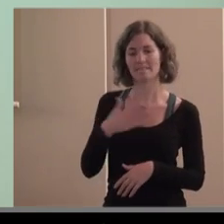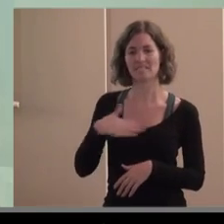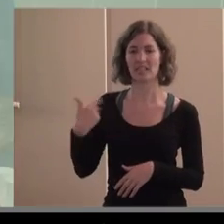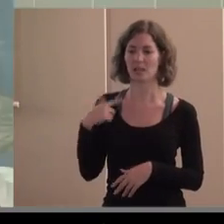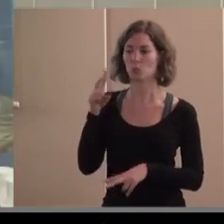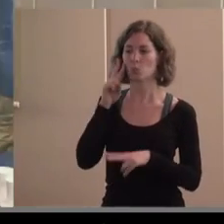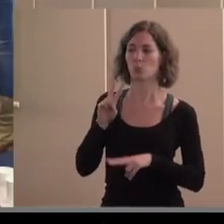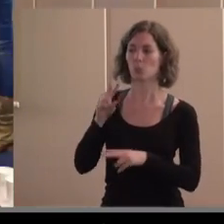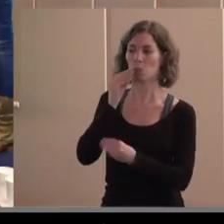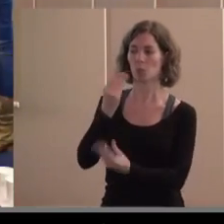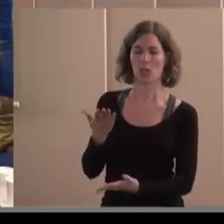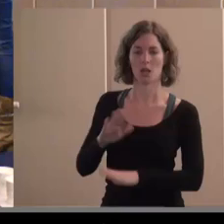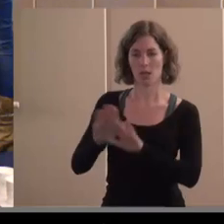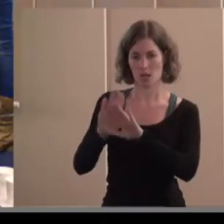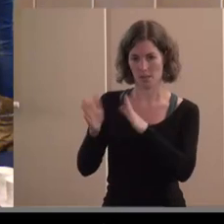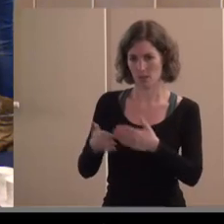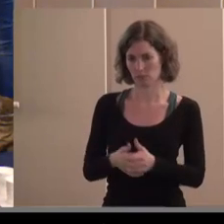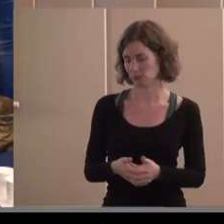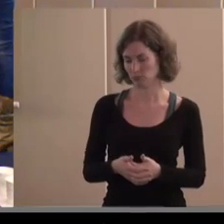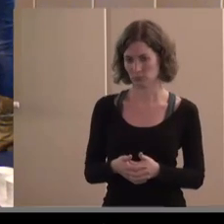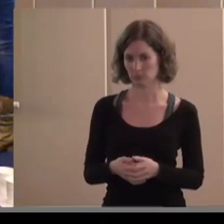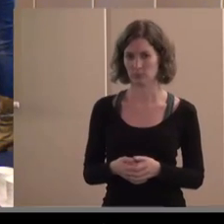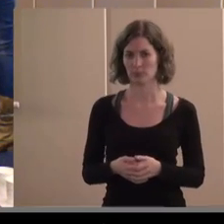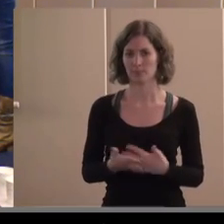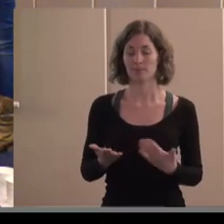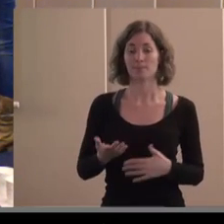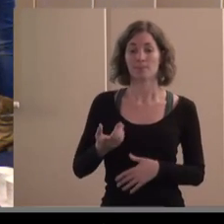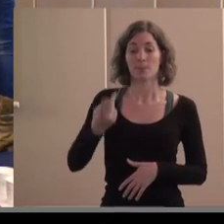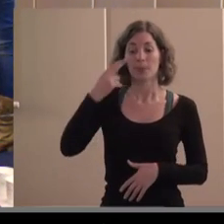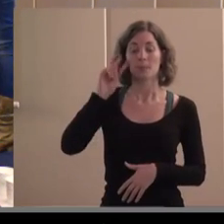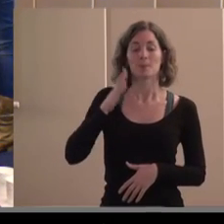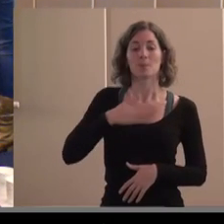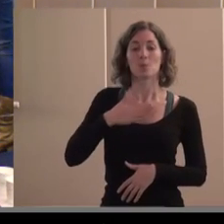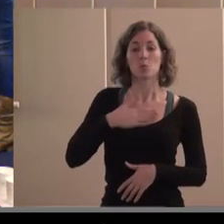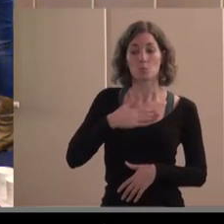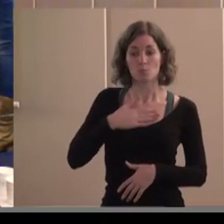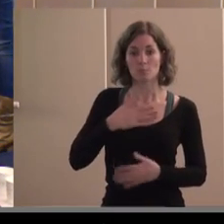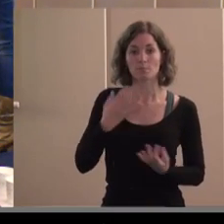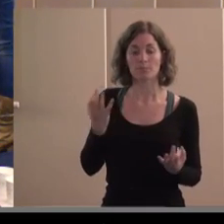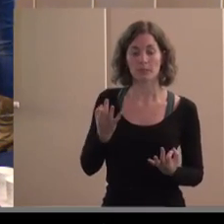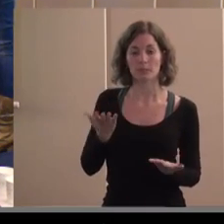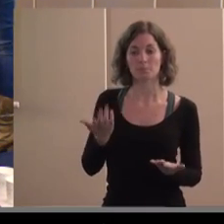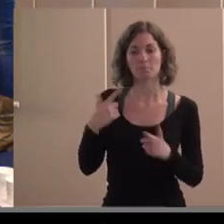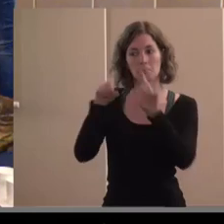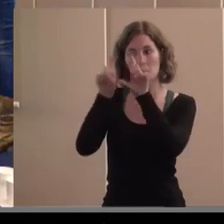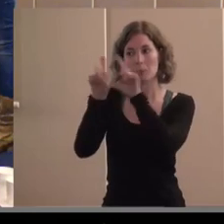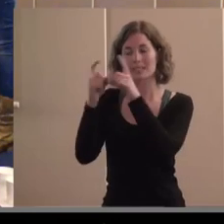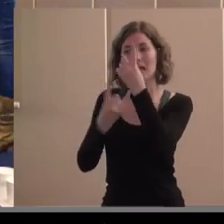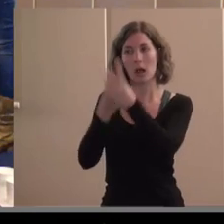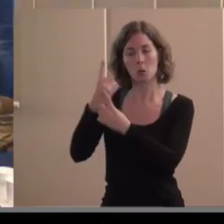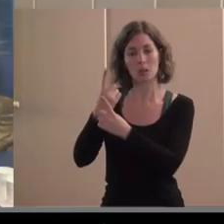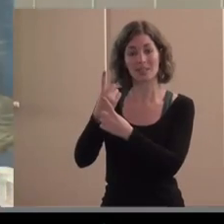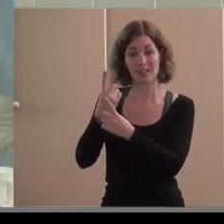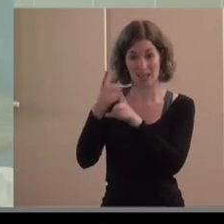esto es marketing internacional bueno en nuestra experiencia algunas empresas no mienten ¿eh? algunas empresas de